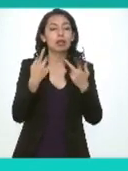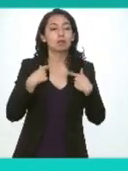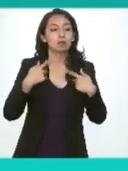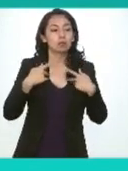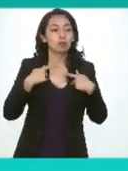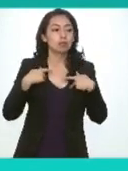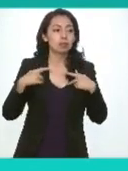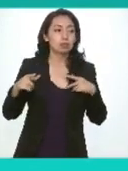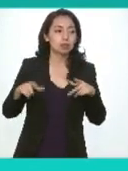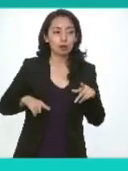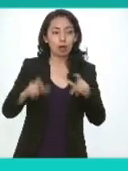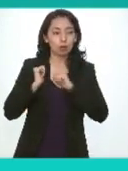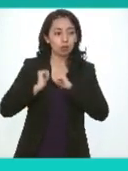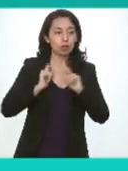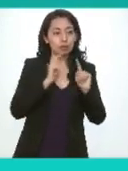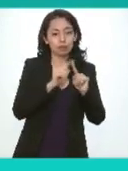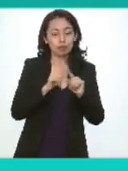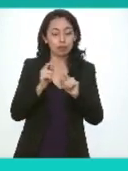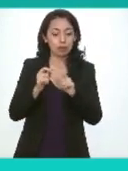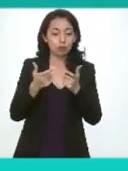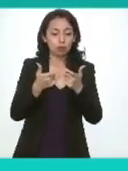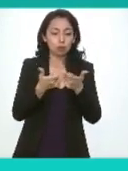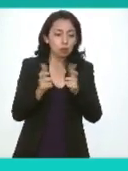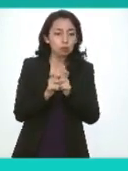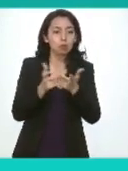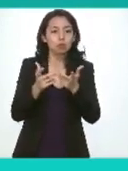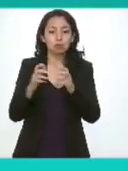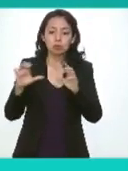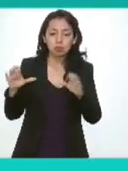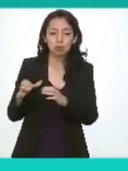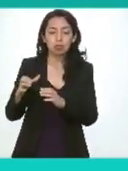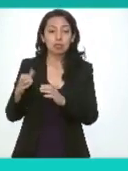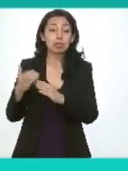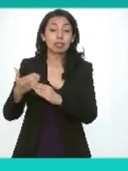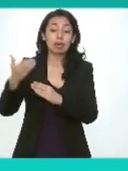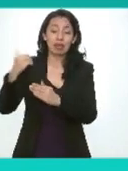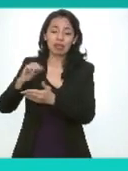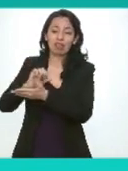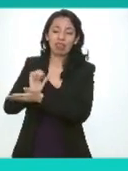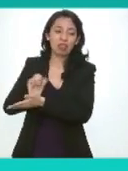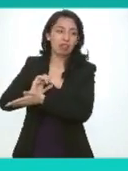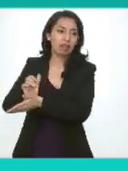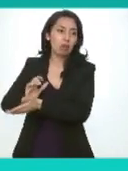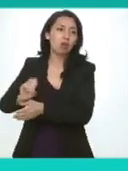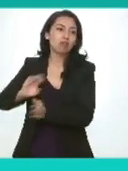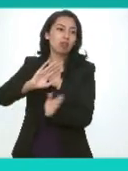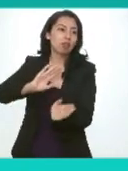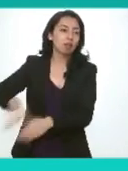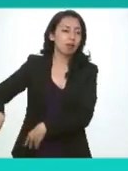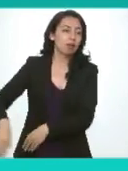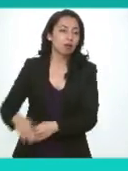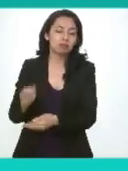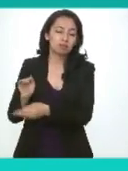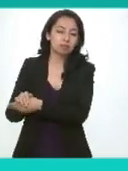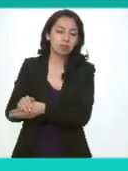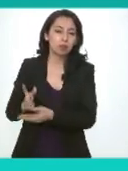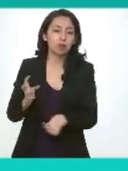de personas grupos comunidades que además han sido históricamente marginados o excluidos en la sociedad